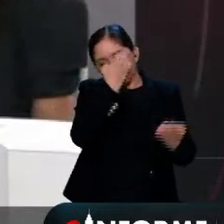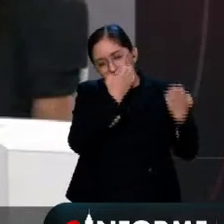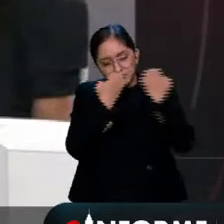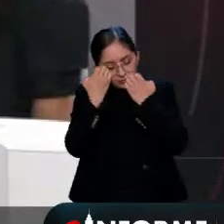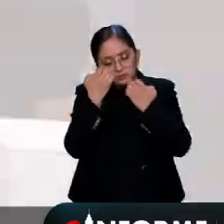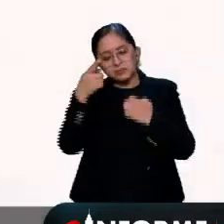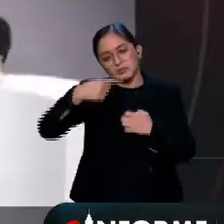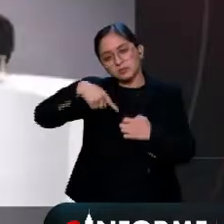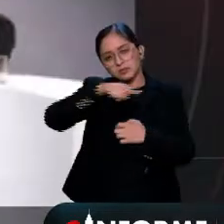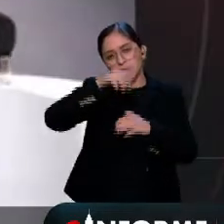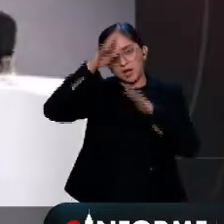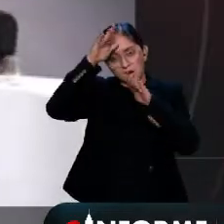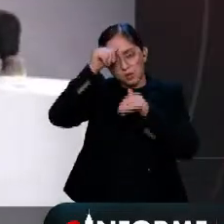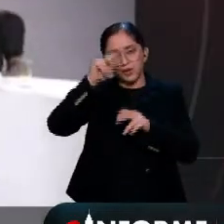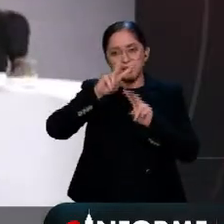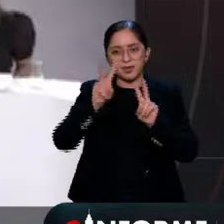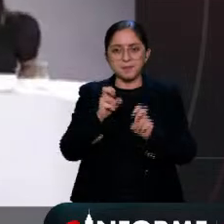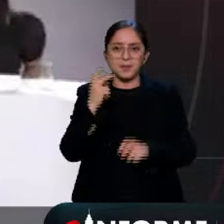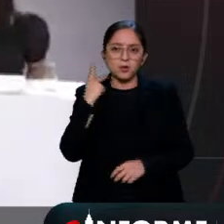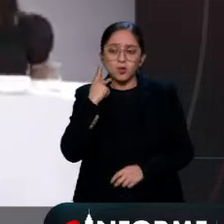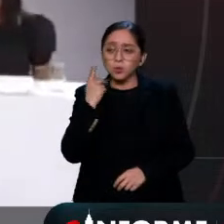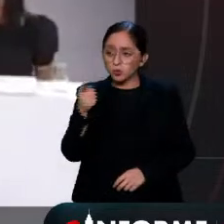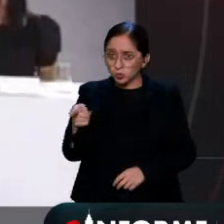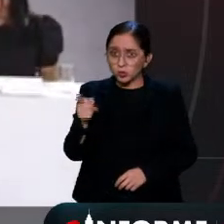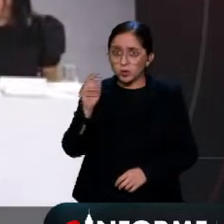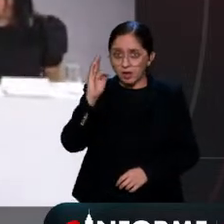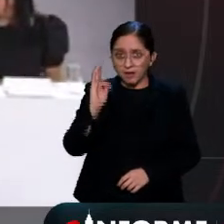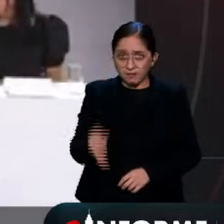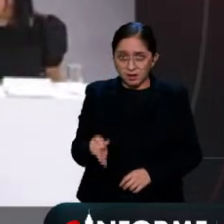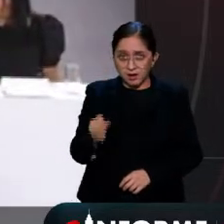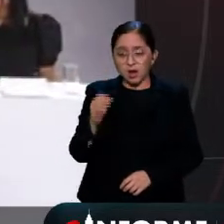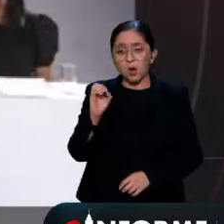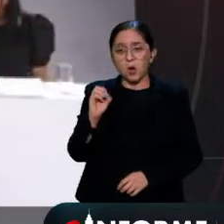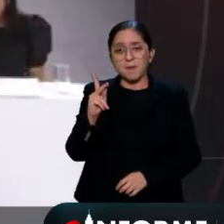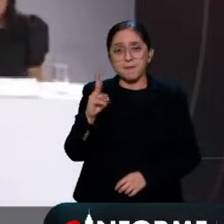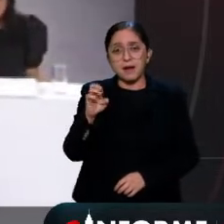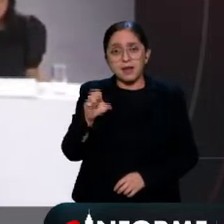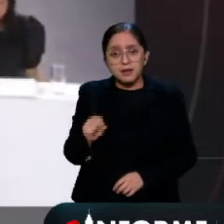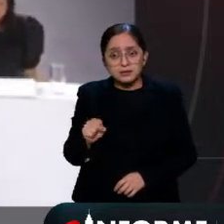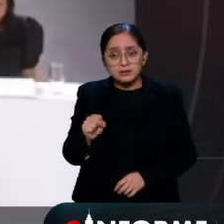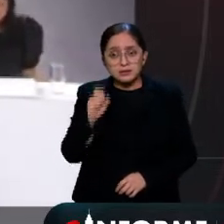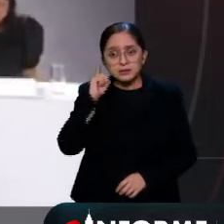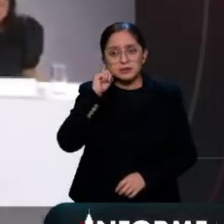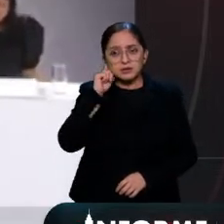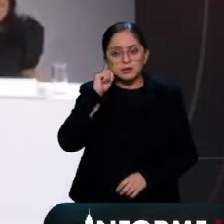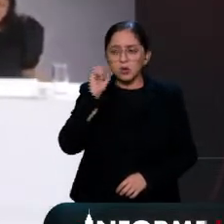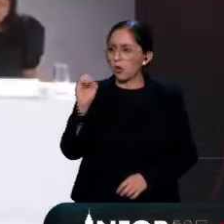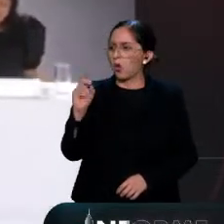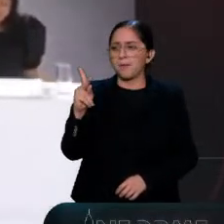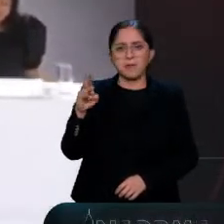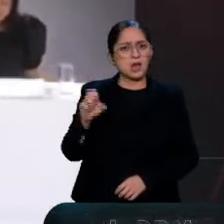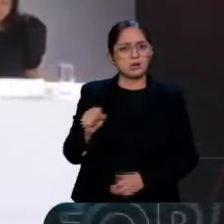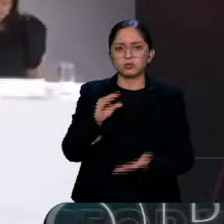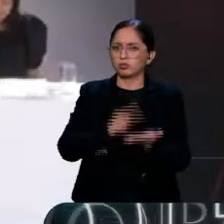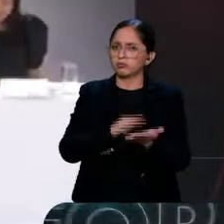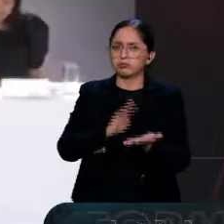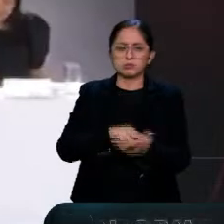pacto político. ¿Estás en contra o a favor de los OPLES? No, a favor, a favor de los OPLES. A favor de los OPLES.